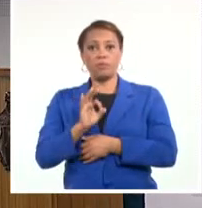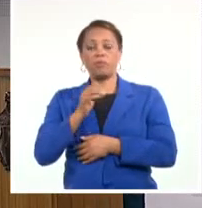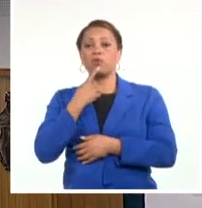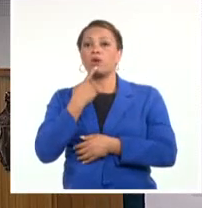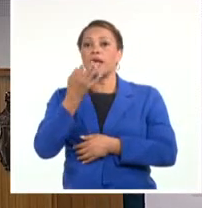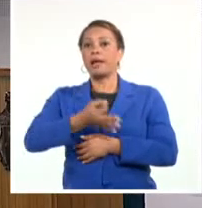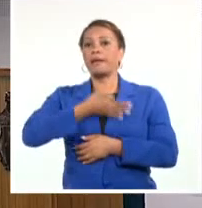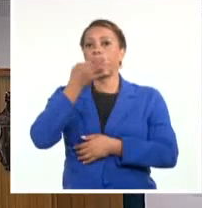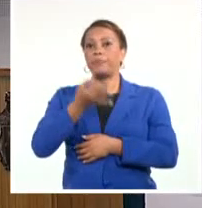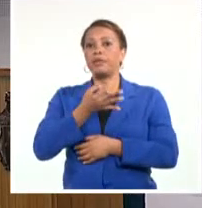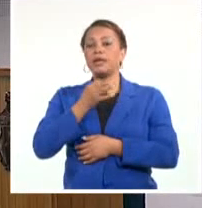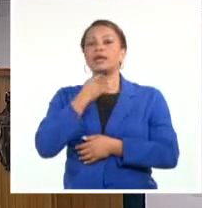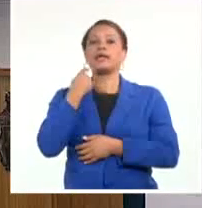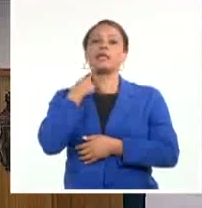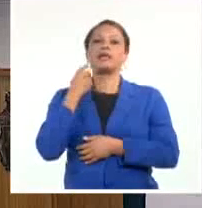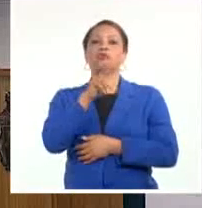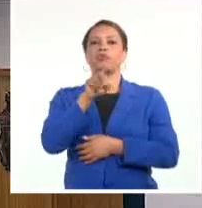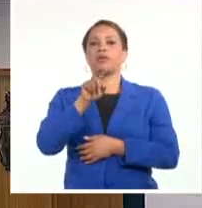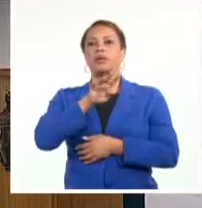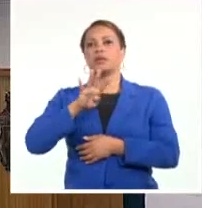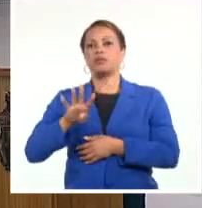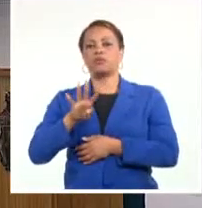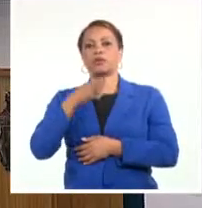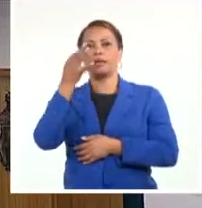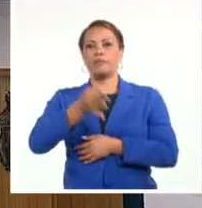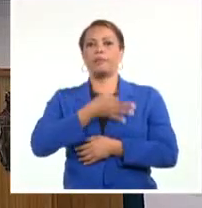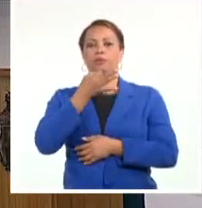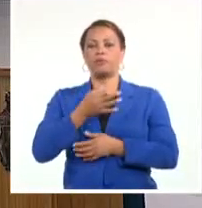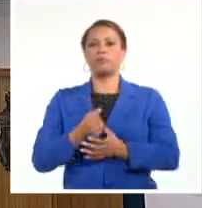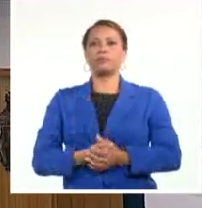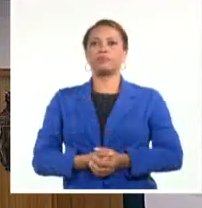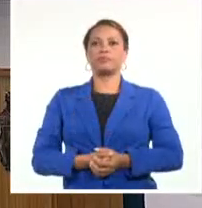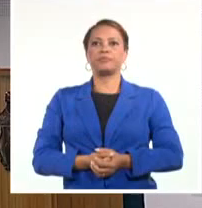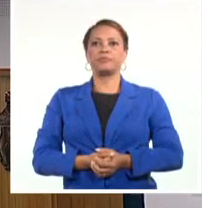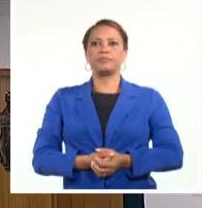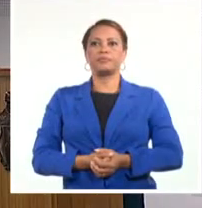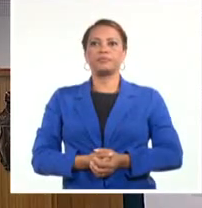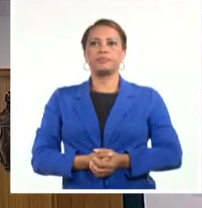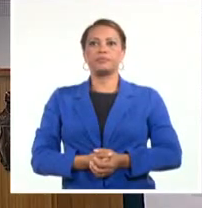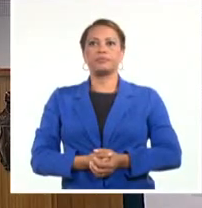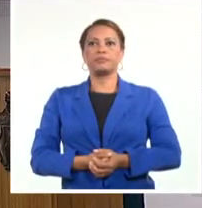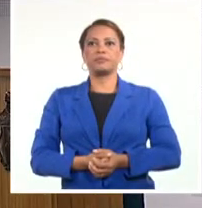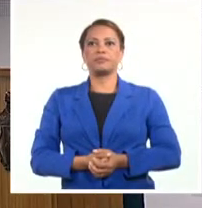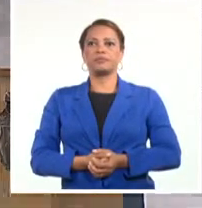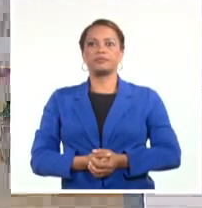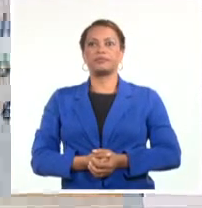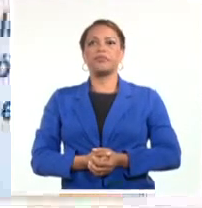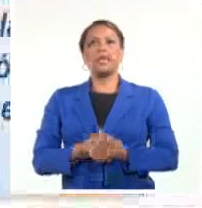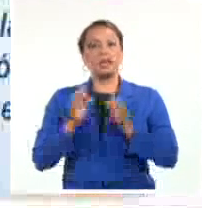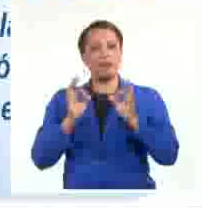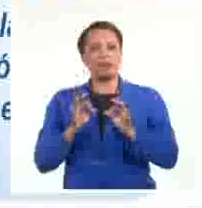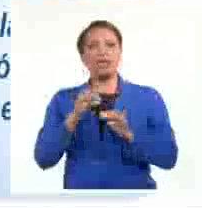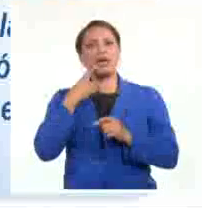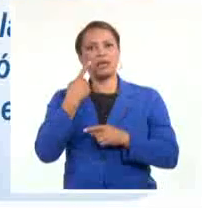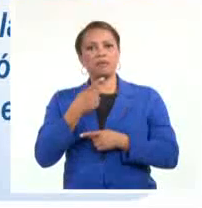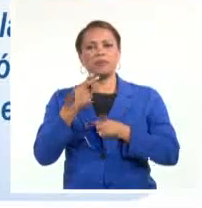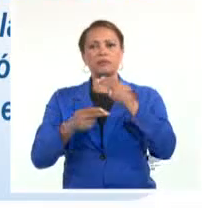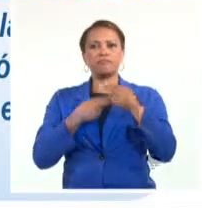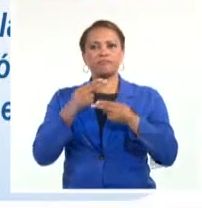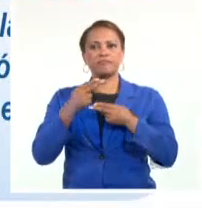cuando expresó, es indudable que va a ocurrir lo reflejado en las